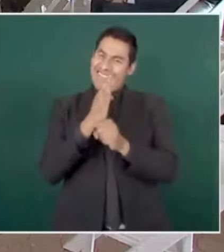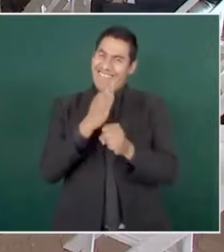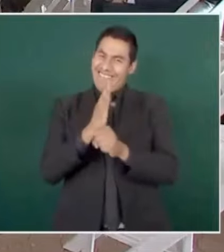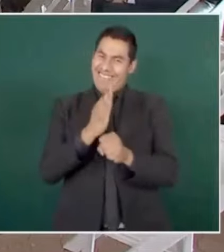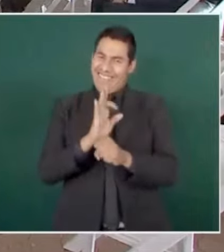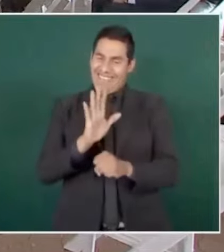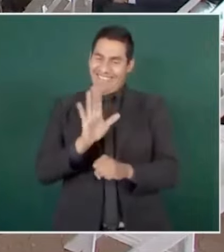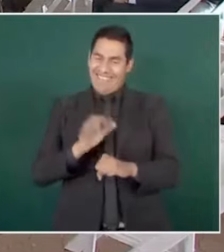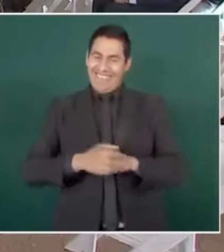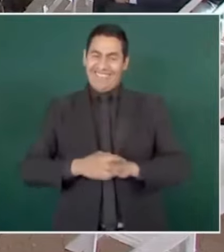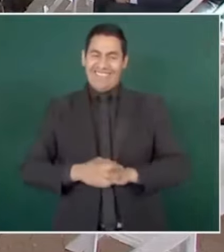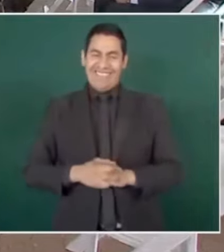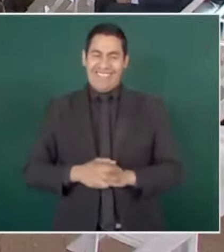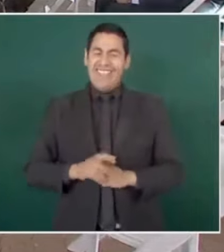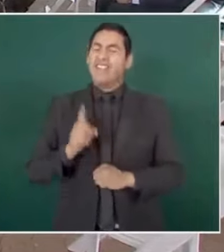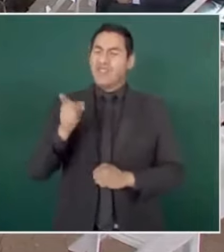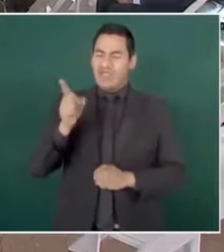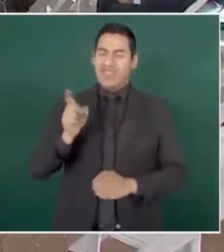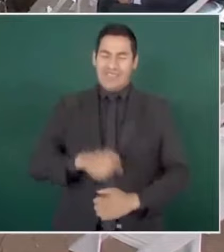A ver, tú primero.